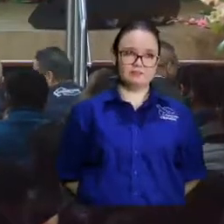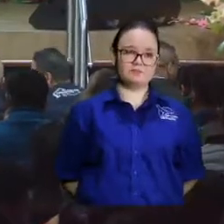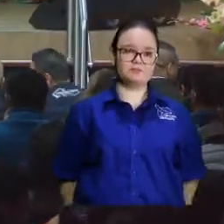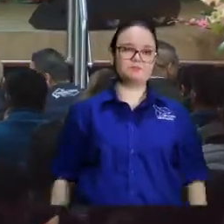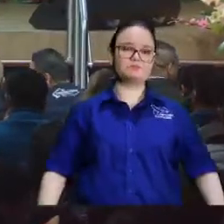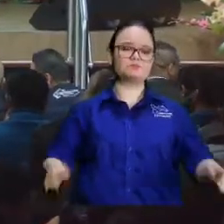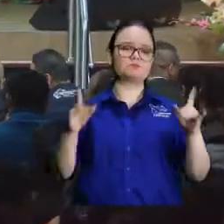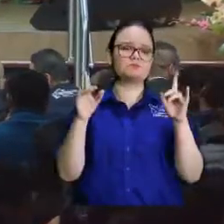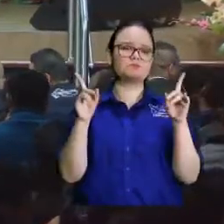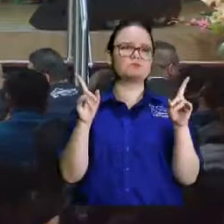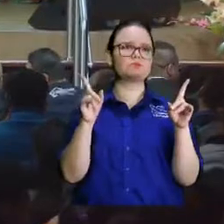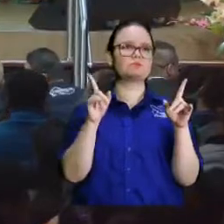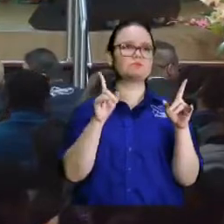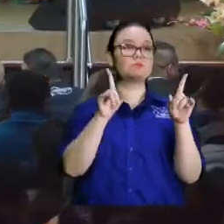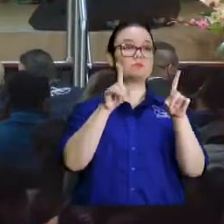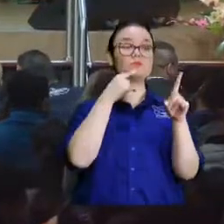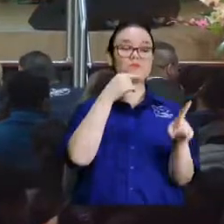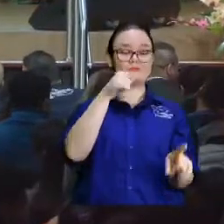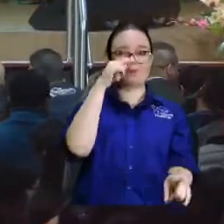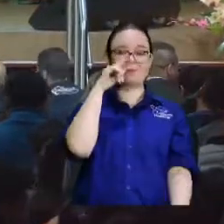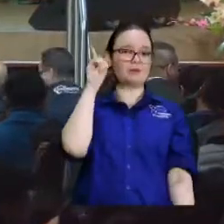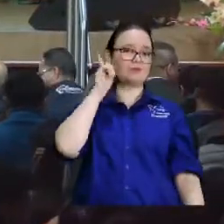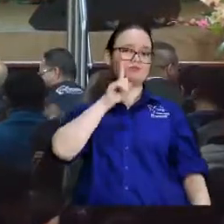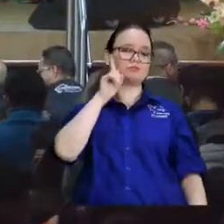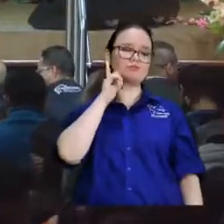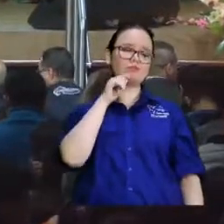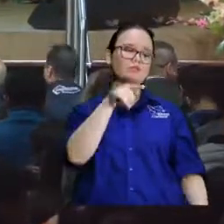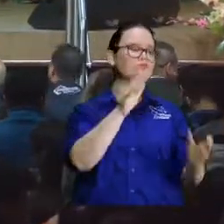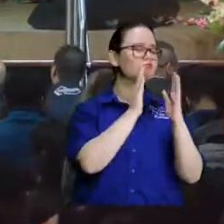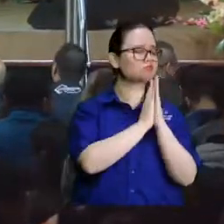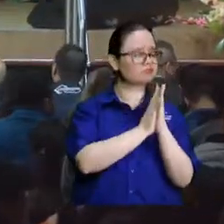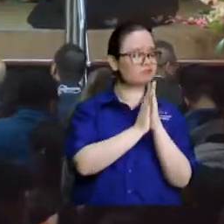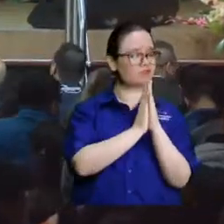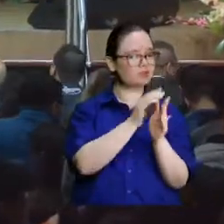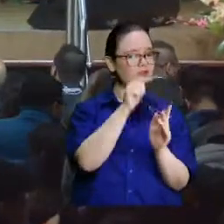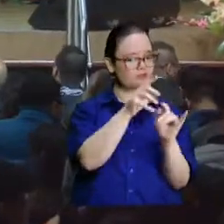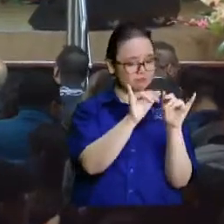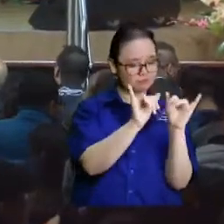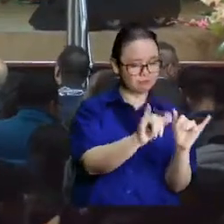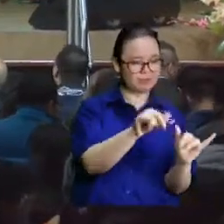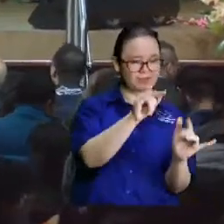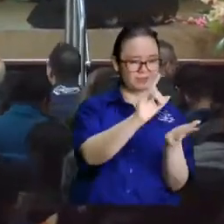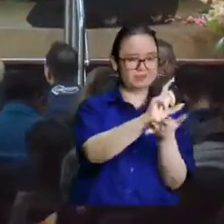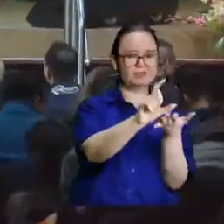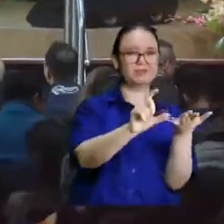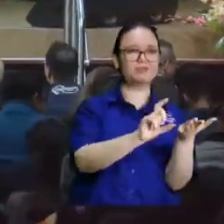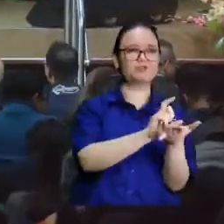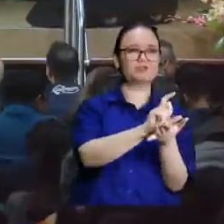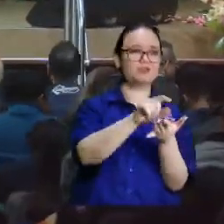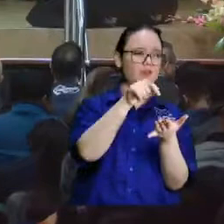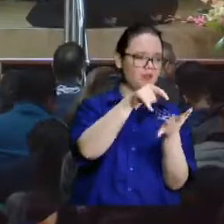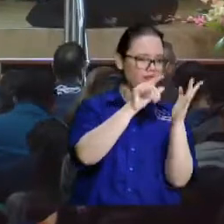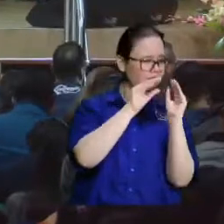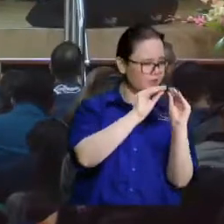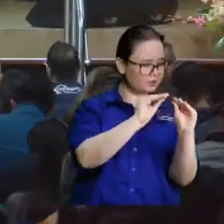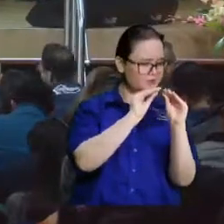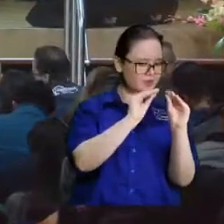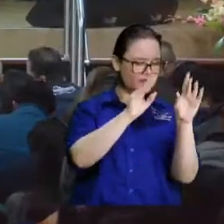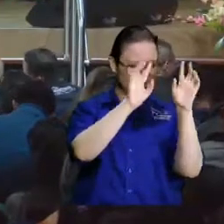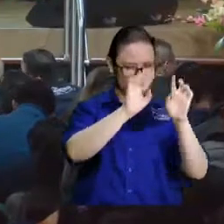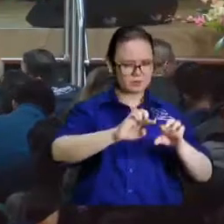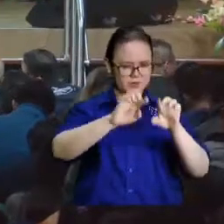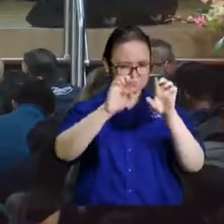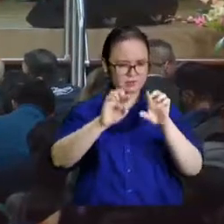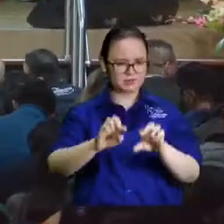como te rogué el partir para Macedonia que te quedaras en Éfeso para que instruyeras a algunos